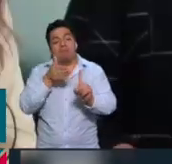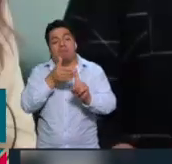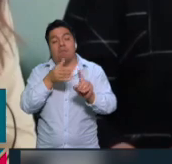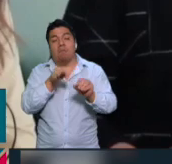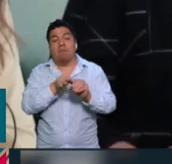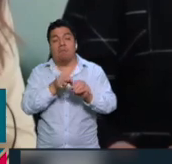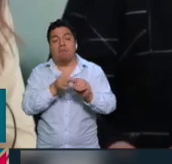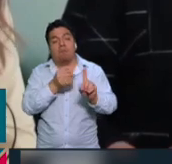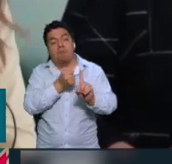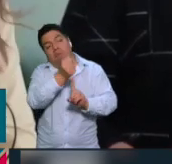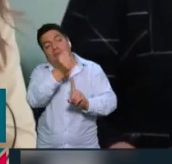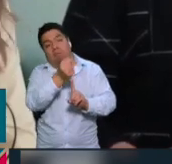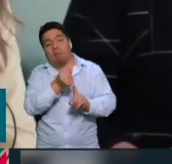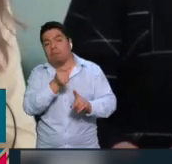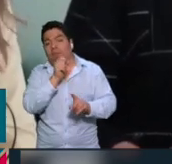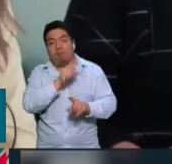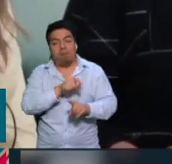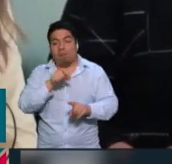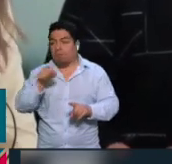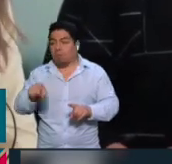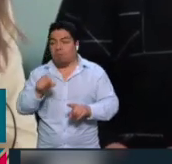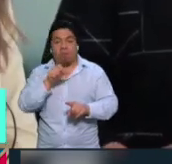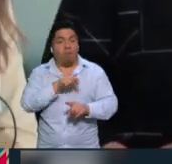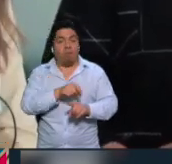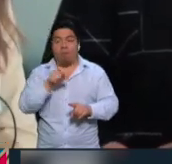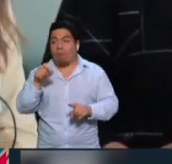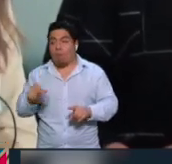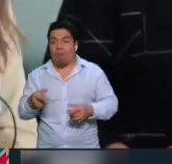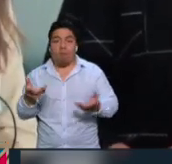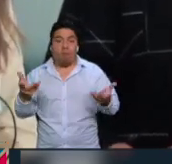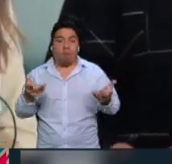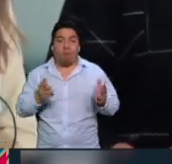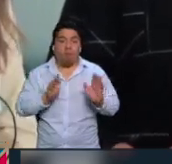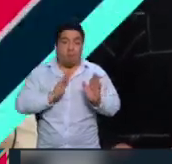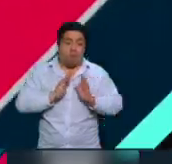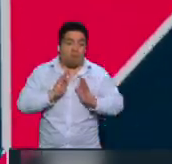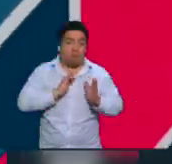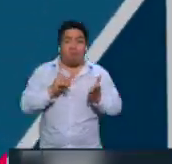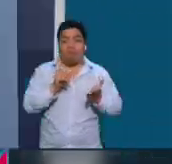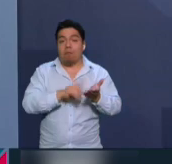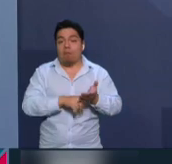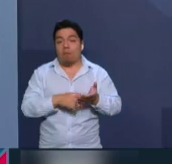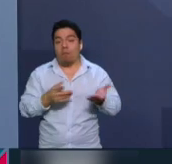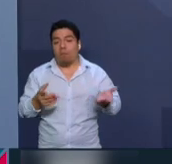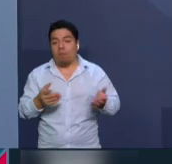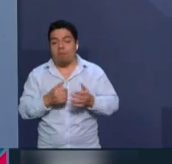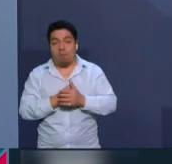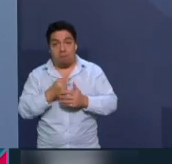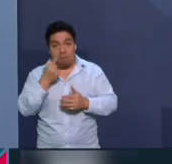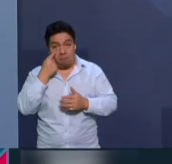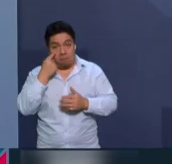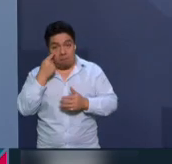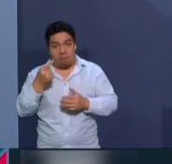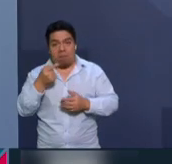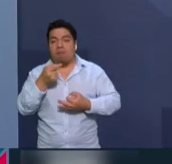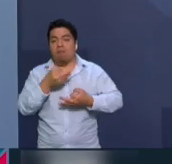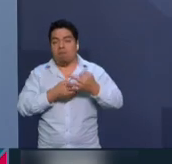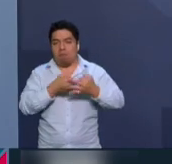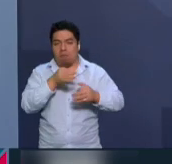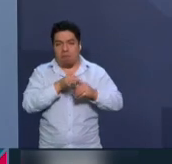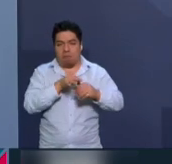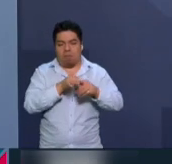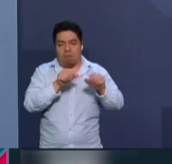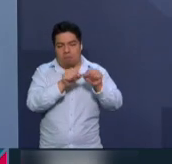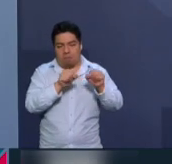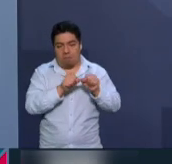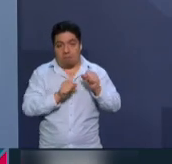voto. Es lo mismo, tienen la misma intencionalidad, son incluso militantes. A propósito del Tribunal Electoral, su sala